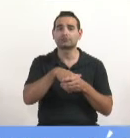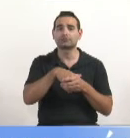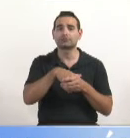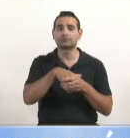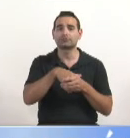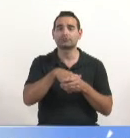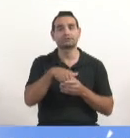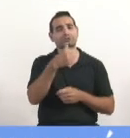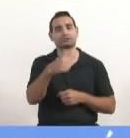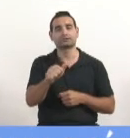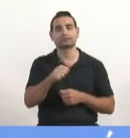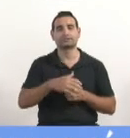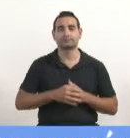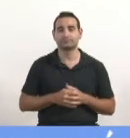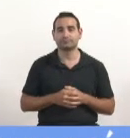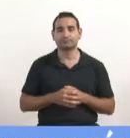Ausente.